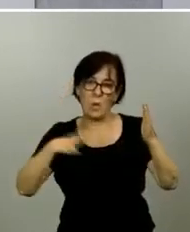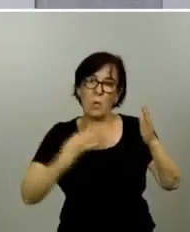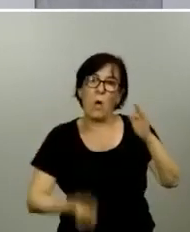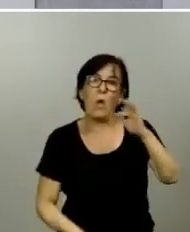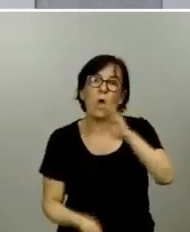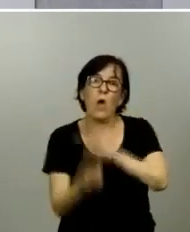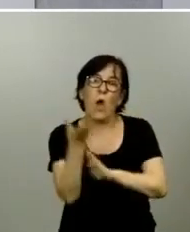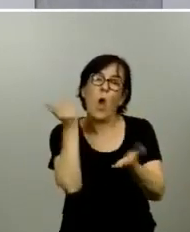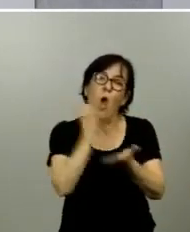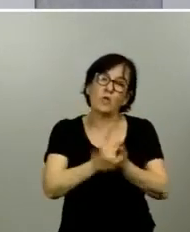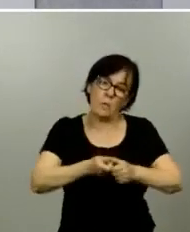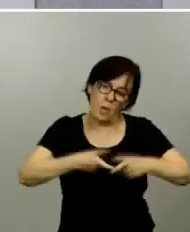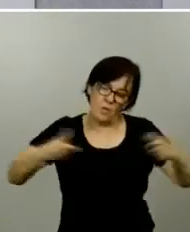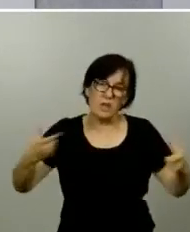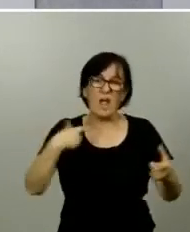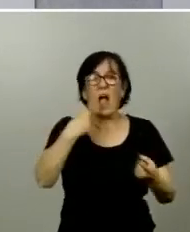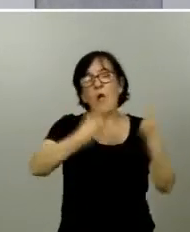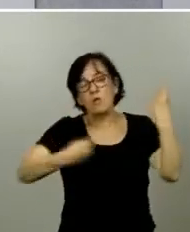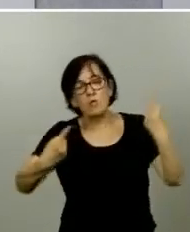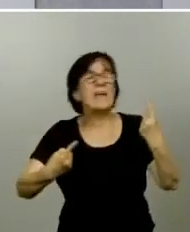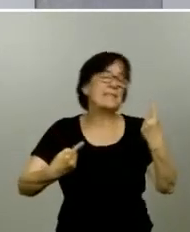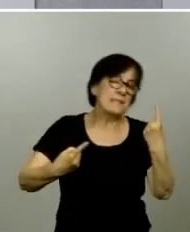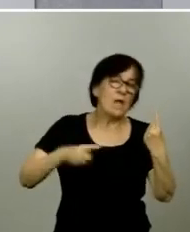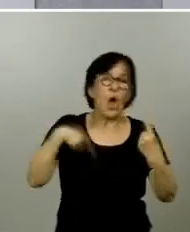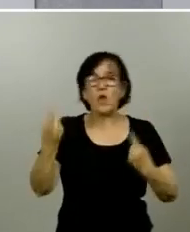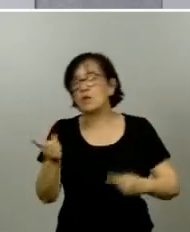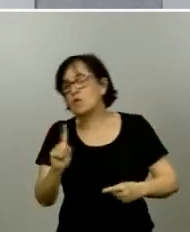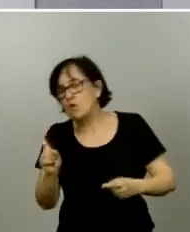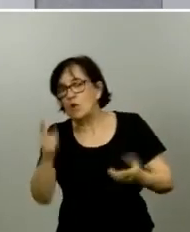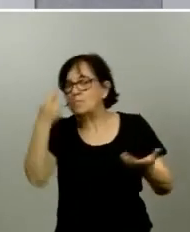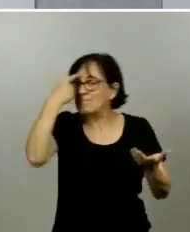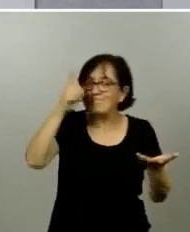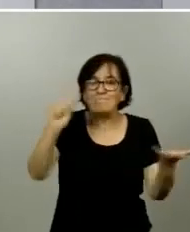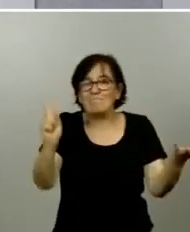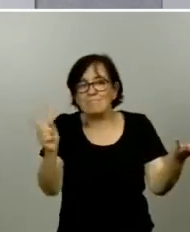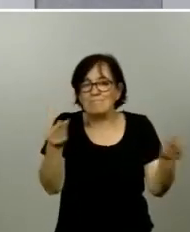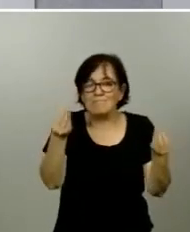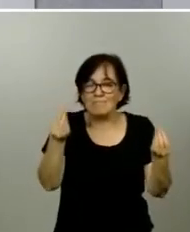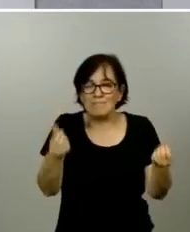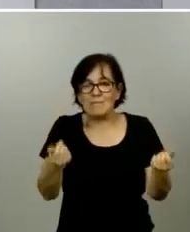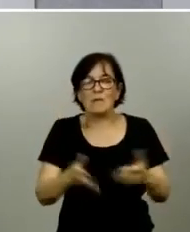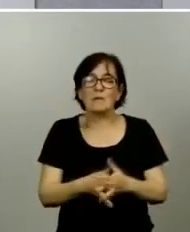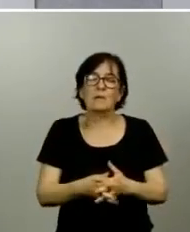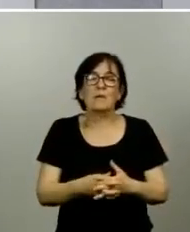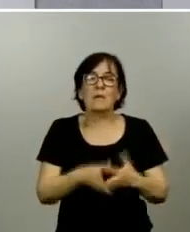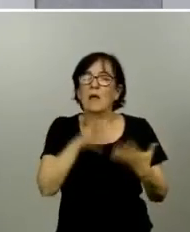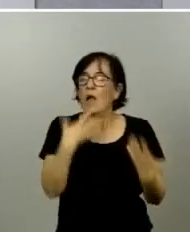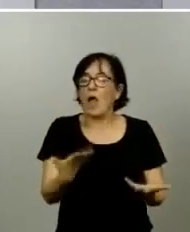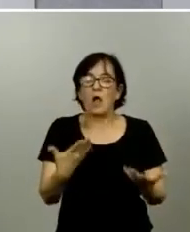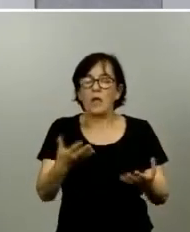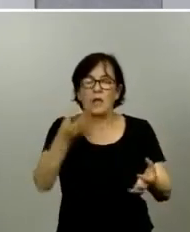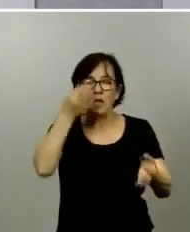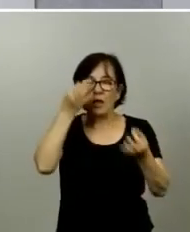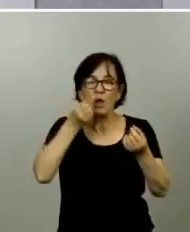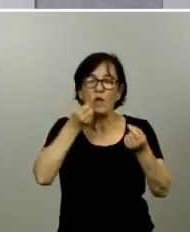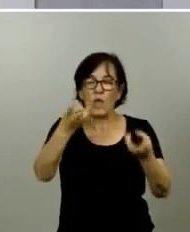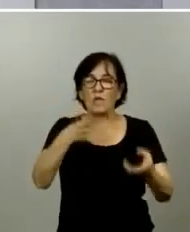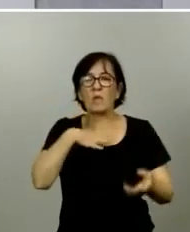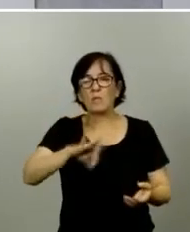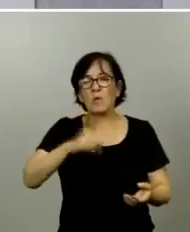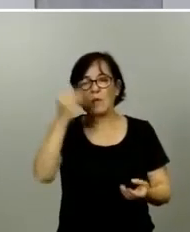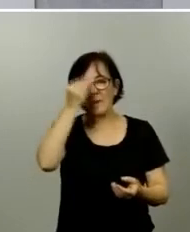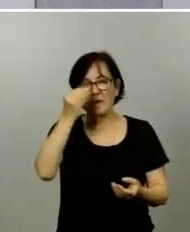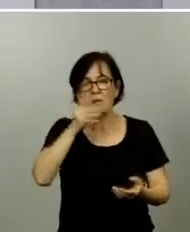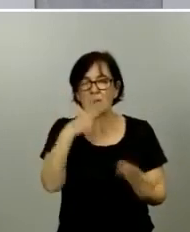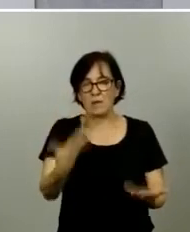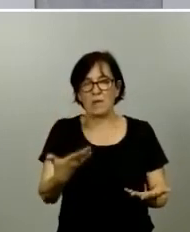gente a favor y gente que pensaba que no se iba a producir ahora mismo los datos que tenemos nos pueden hacer pensar que quizás las